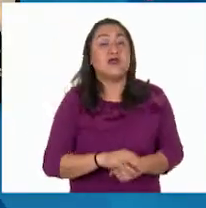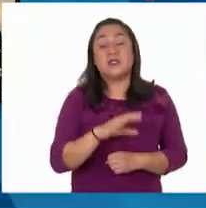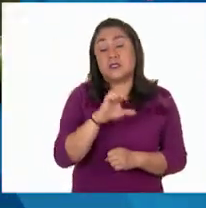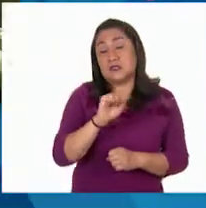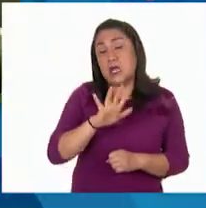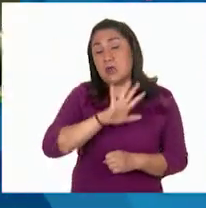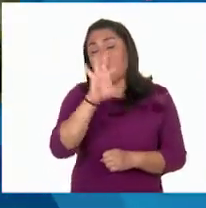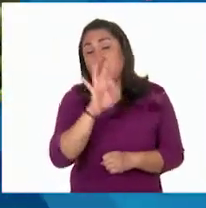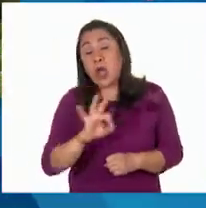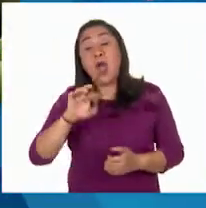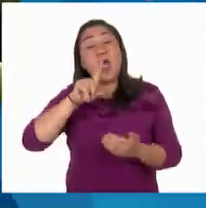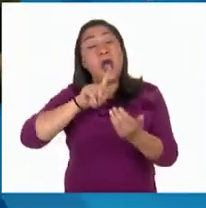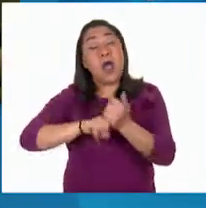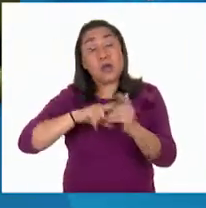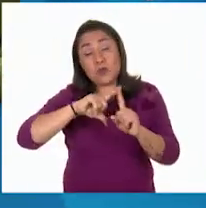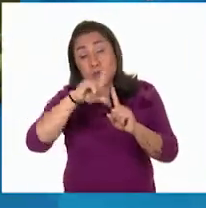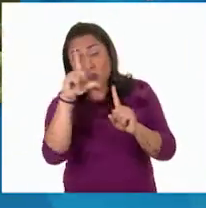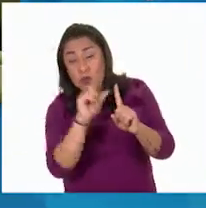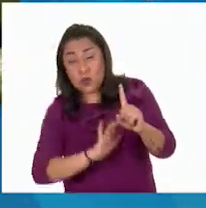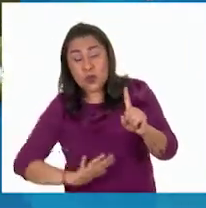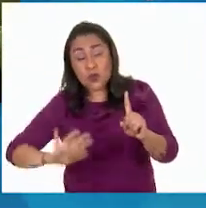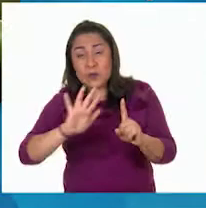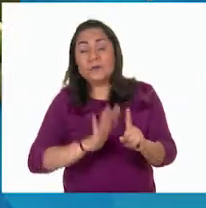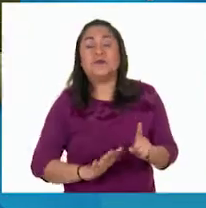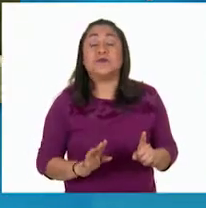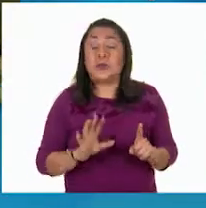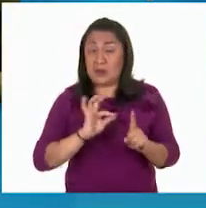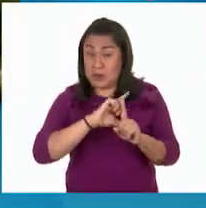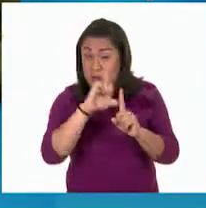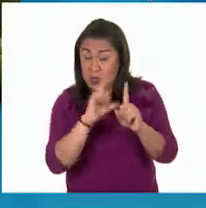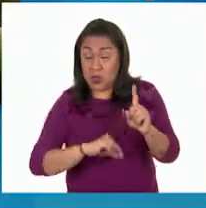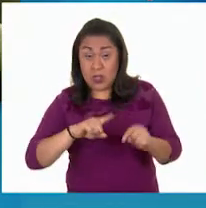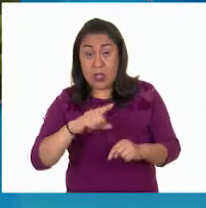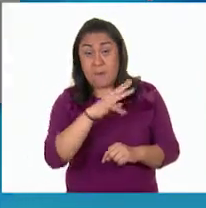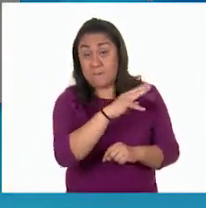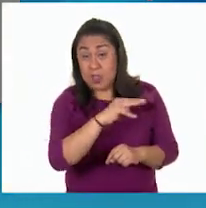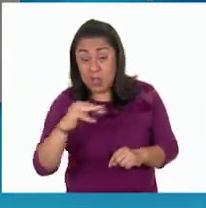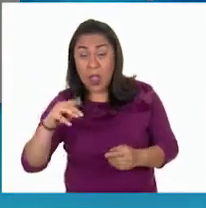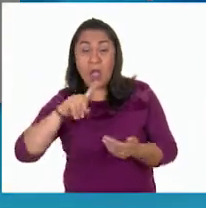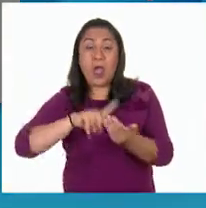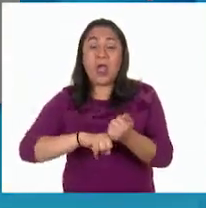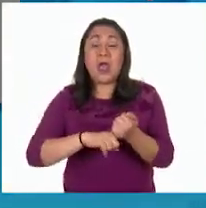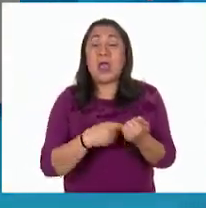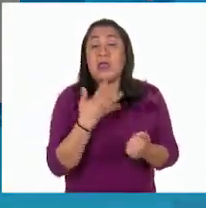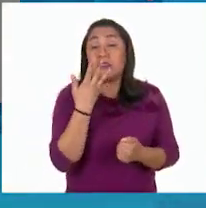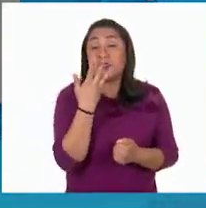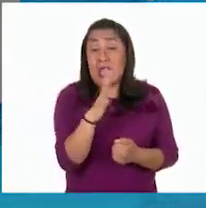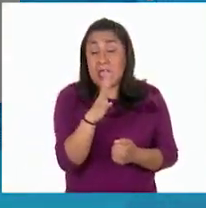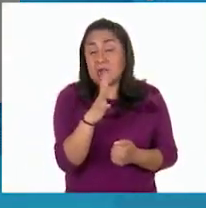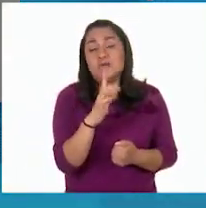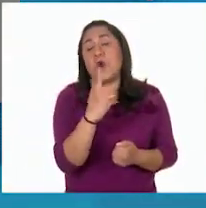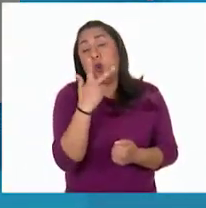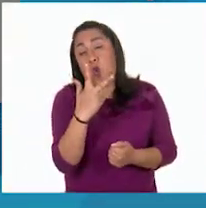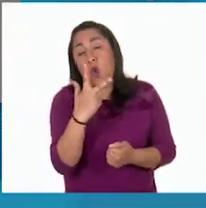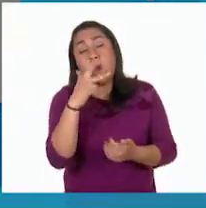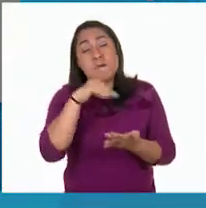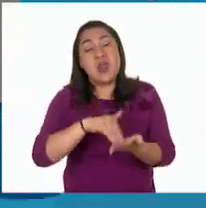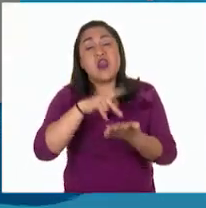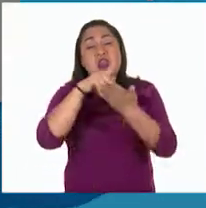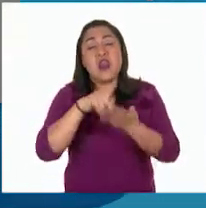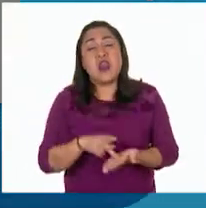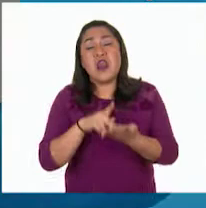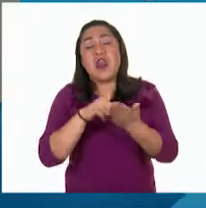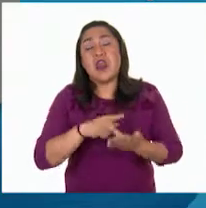% de todo el país. A nivel nacional, Michoacán aporta 8 de cada 10 toneladas que se producen en México,